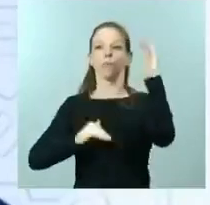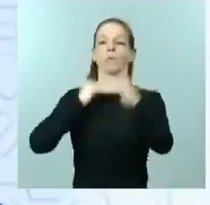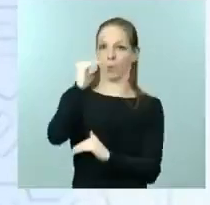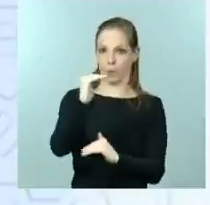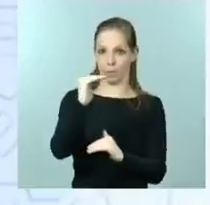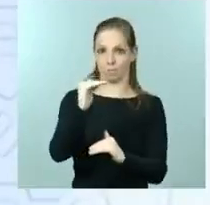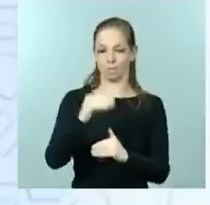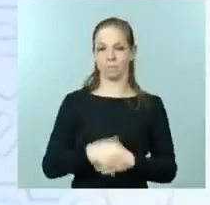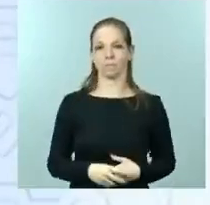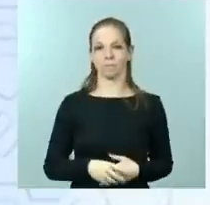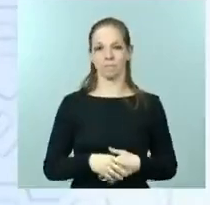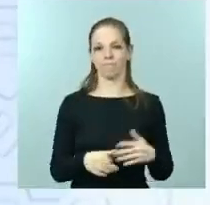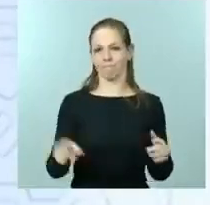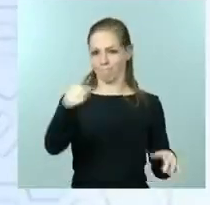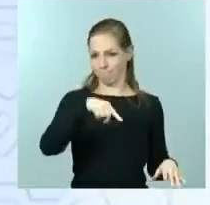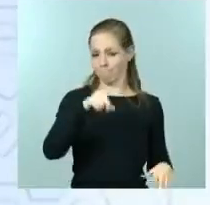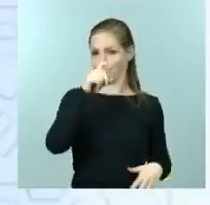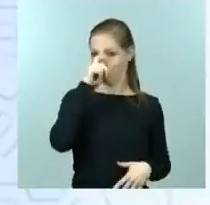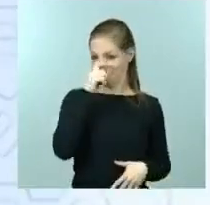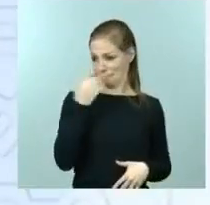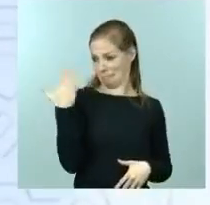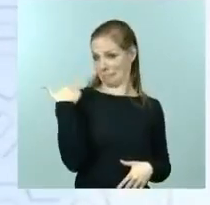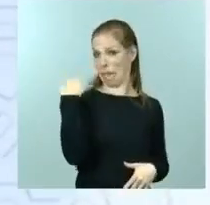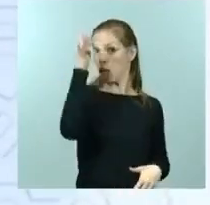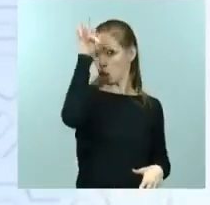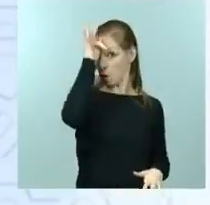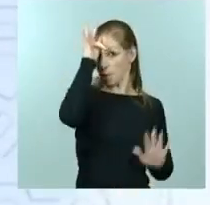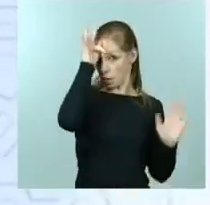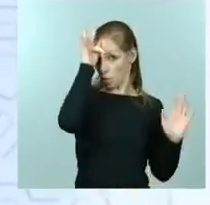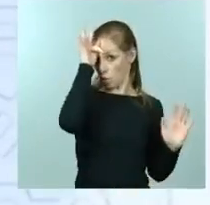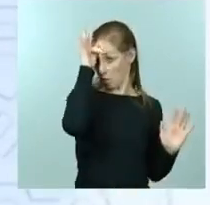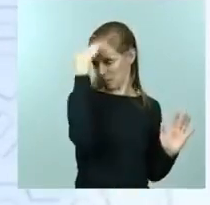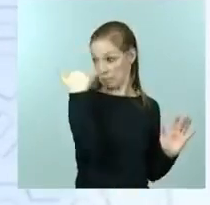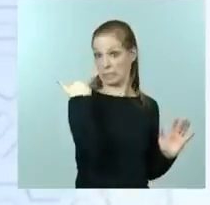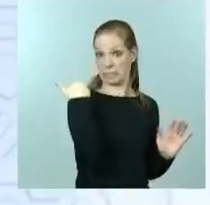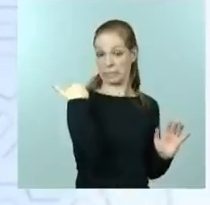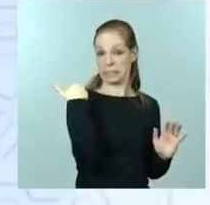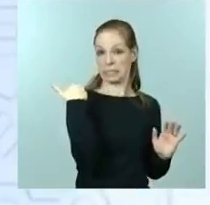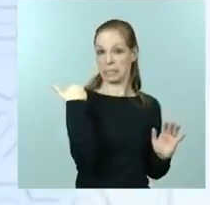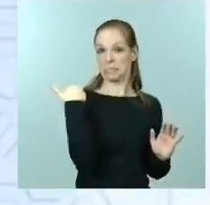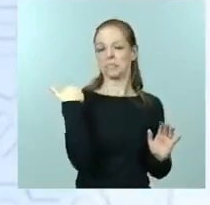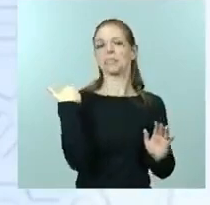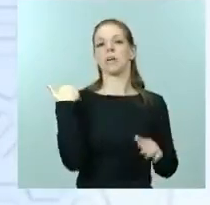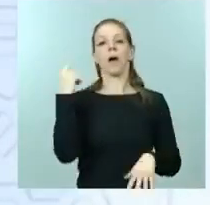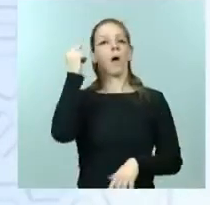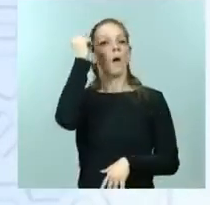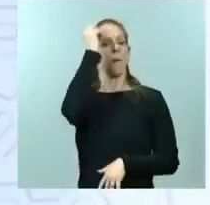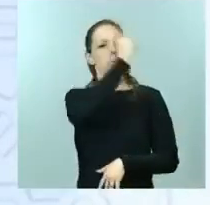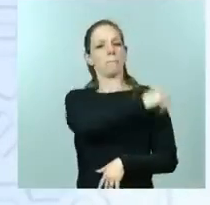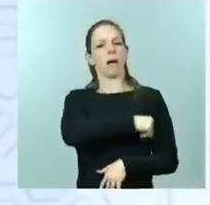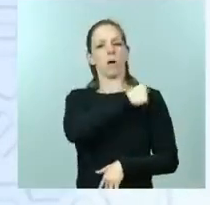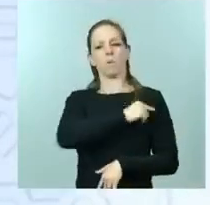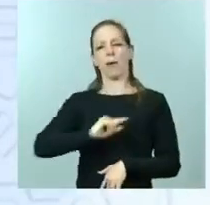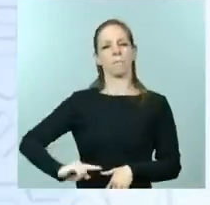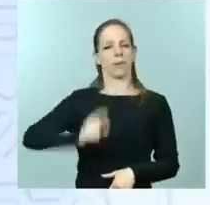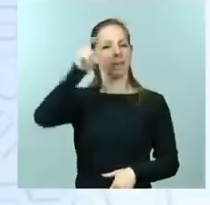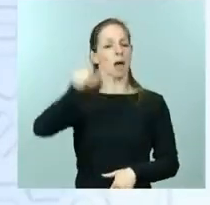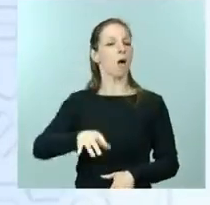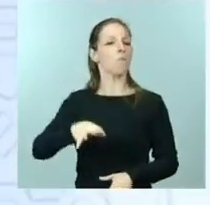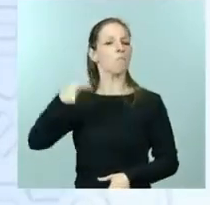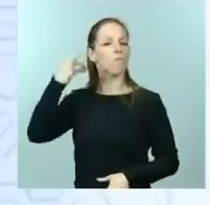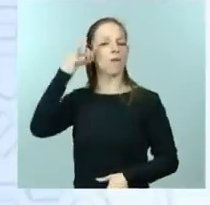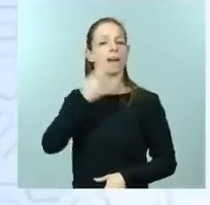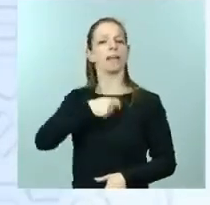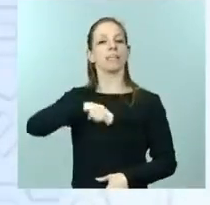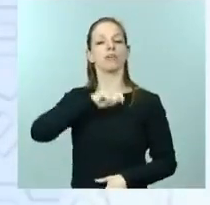Recordemos este último domingo. Este último domingo se vacunó la primera mujer española contra el COVID-19,